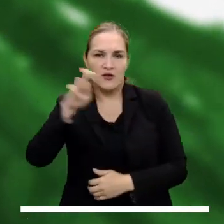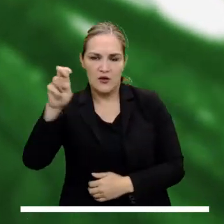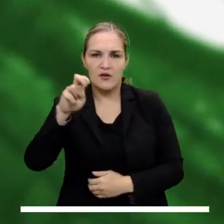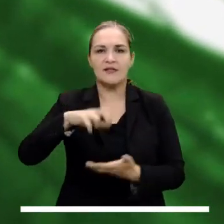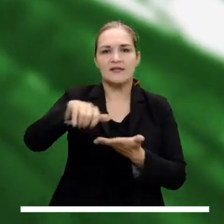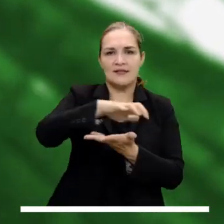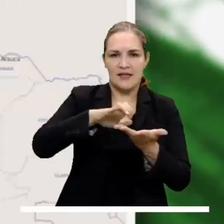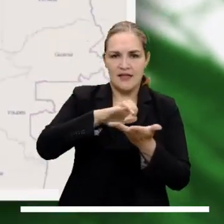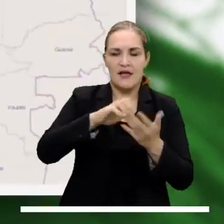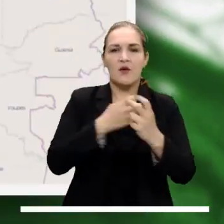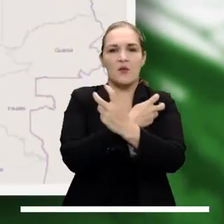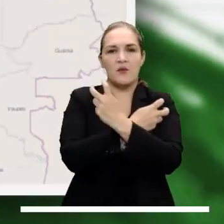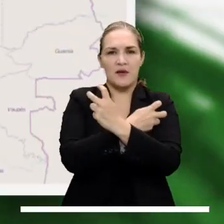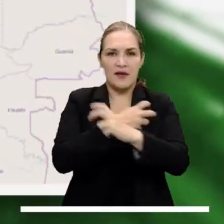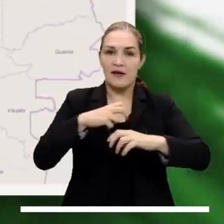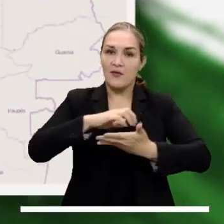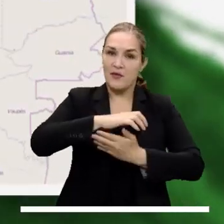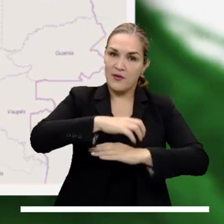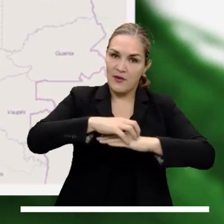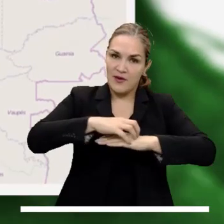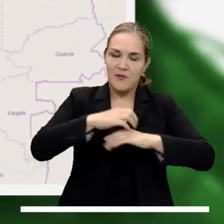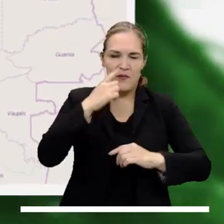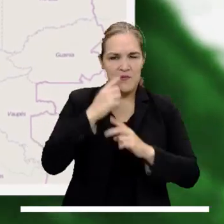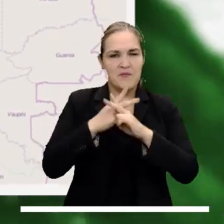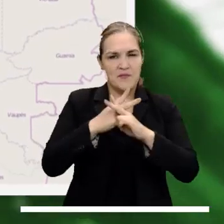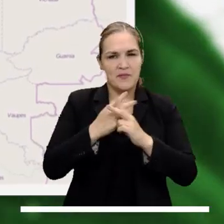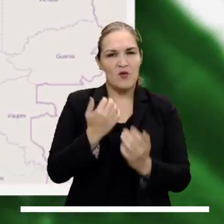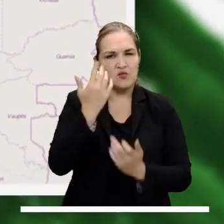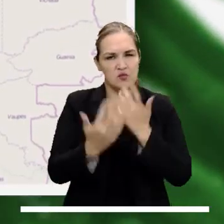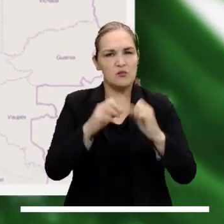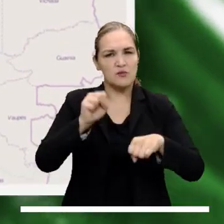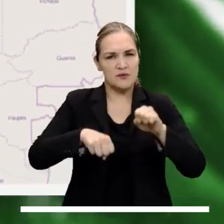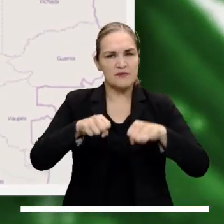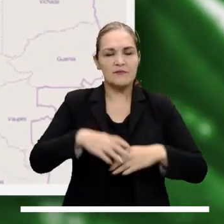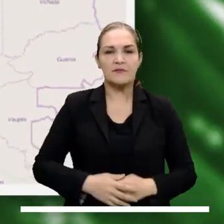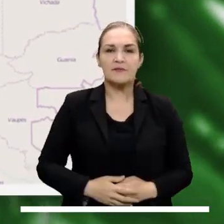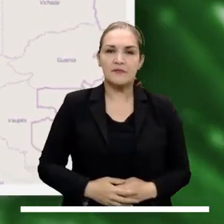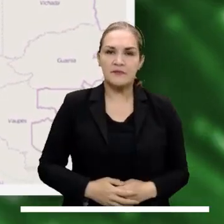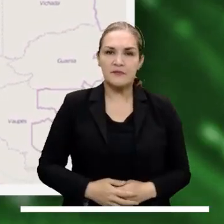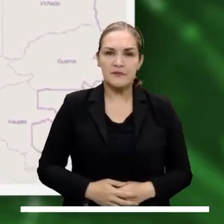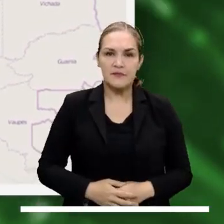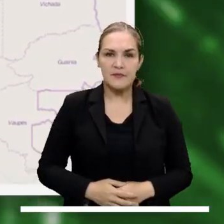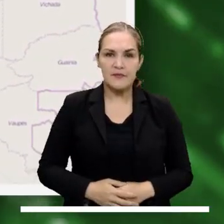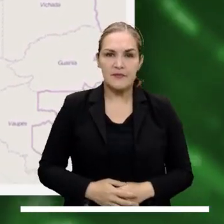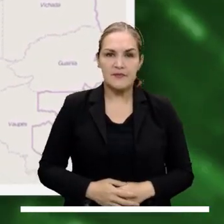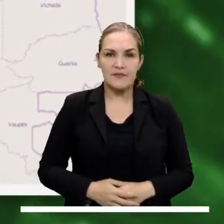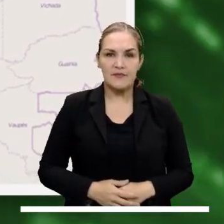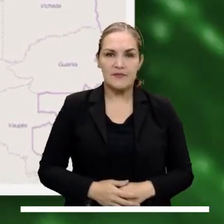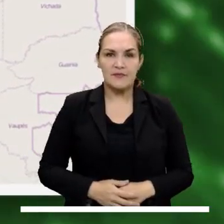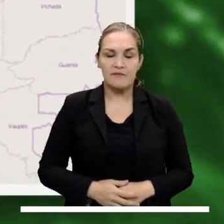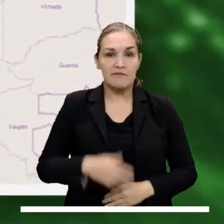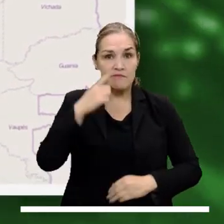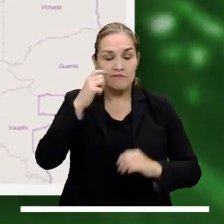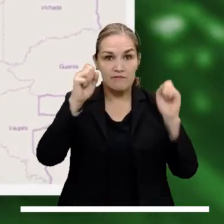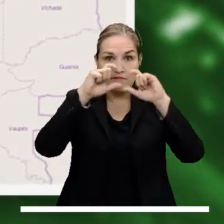Máxima alerta por probabilidad de incendios en La Guajira, Cundinamarca, Los Santanderes, Huila y Tolima.